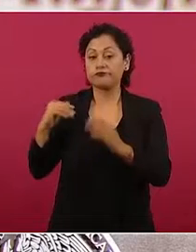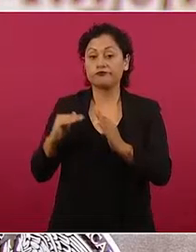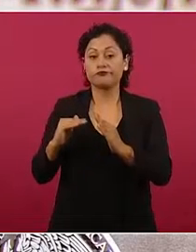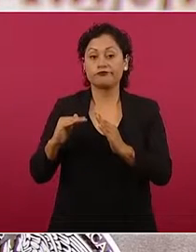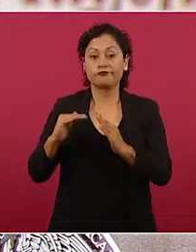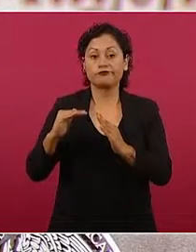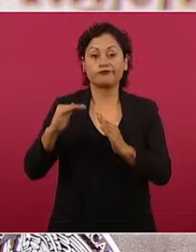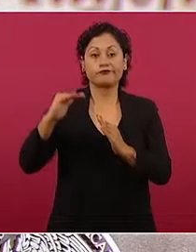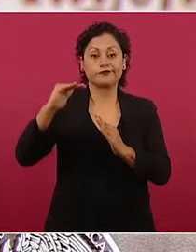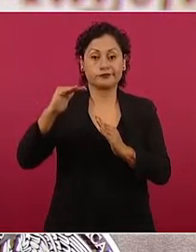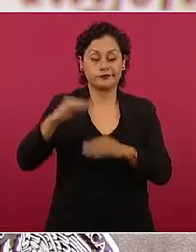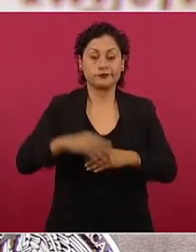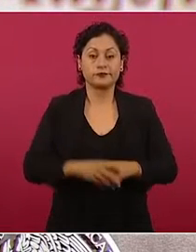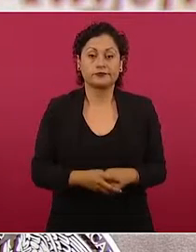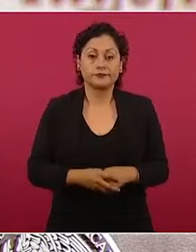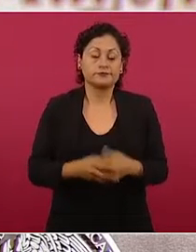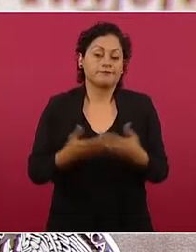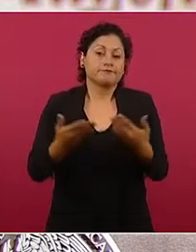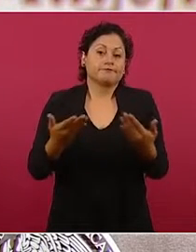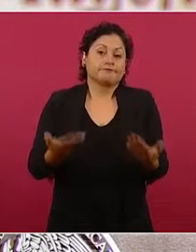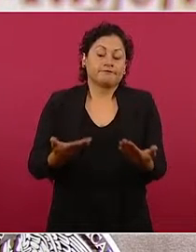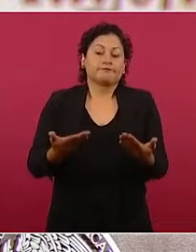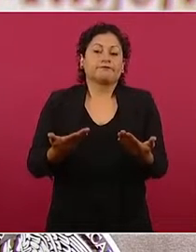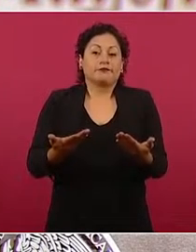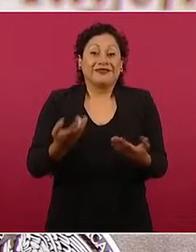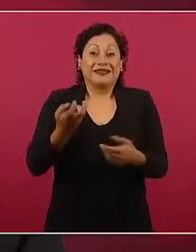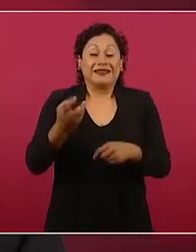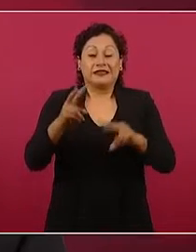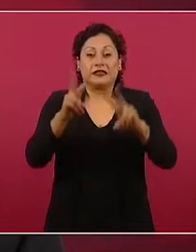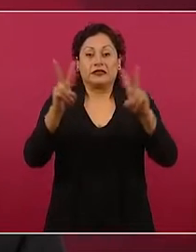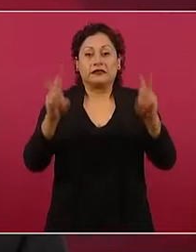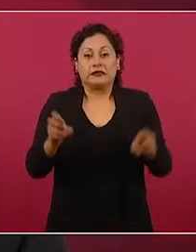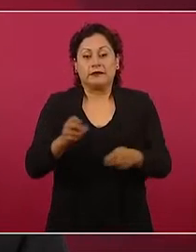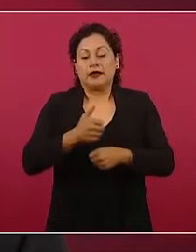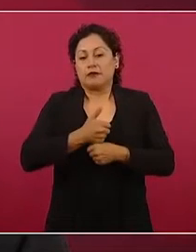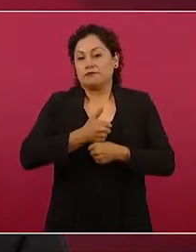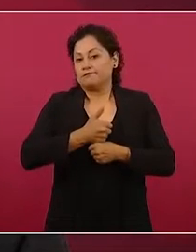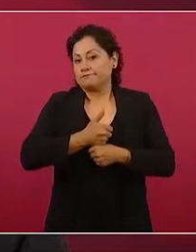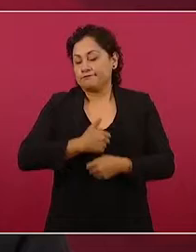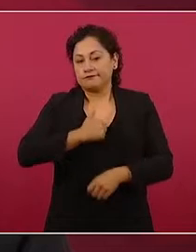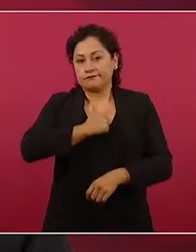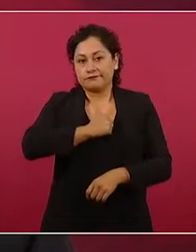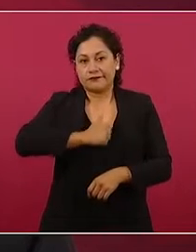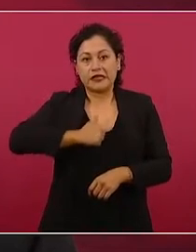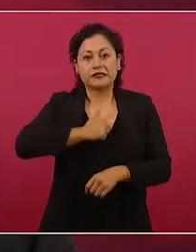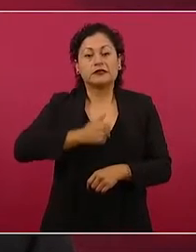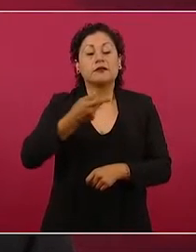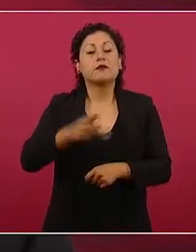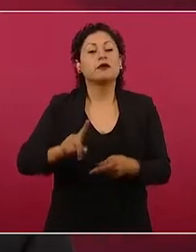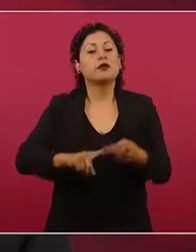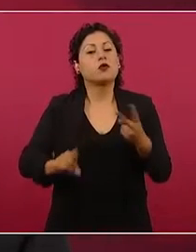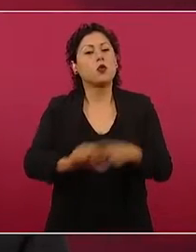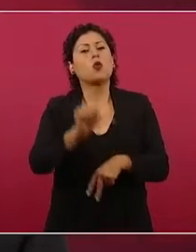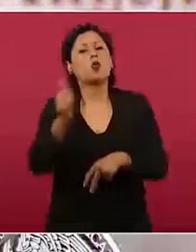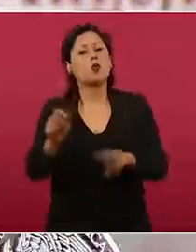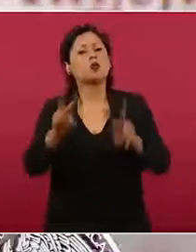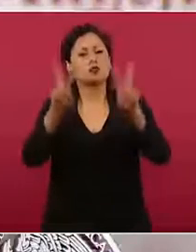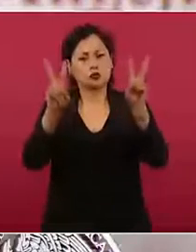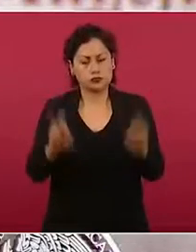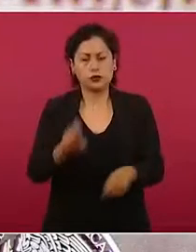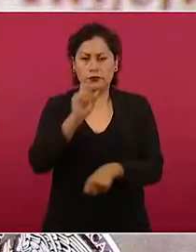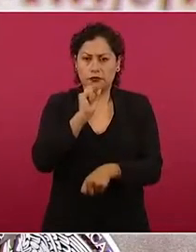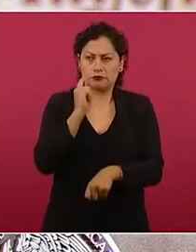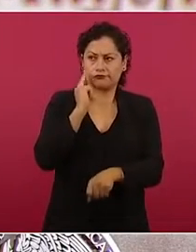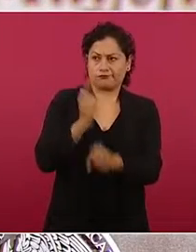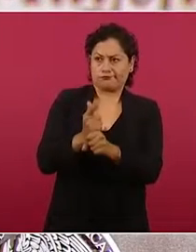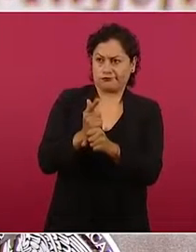hay noticias que no son agradables en ese sentido, pero también hay noticias alentadoras respecto a cómo se está comportando esta fase de